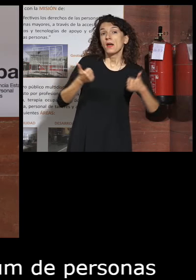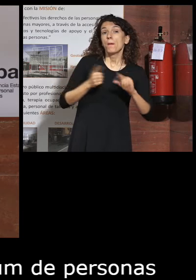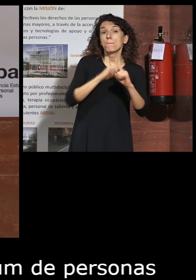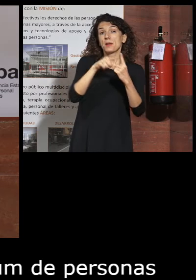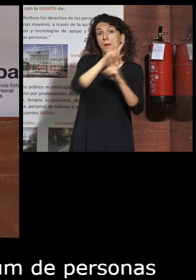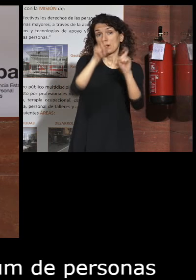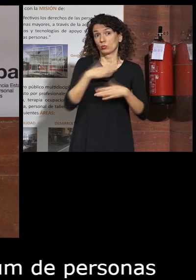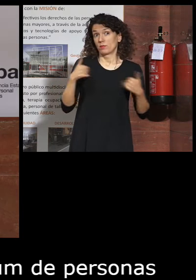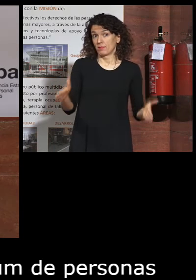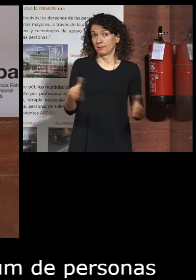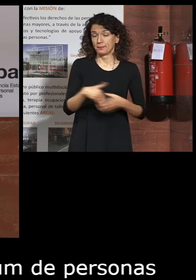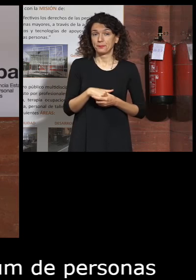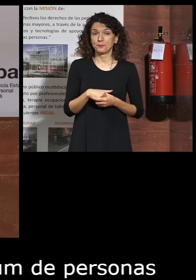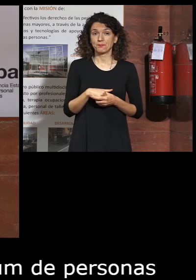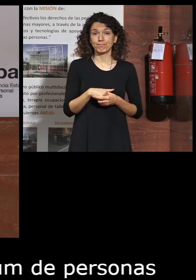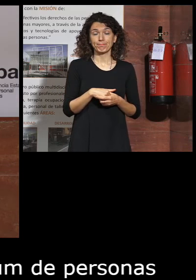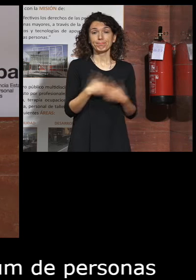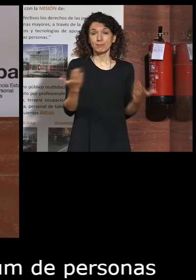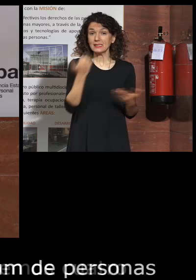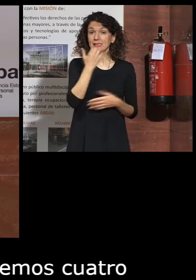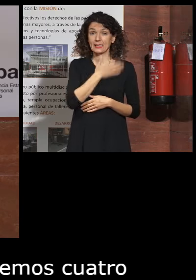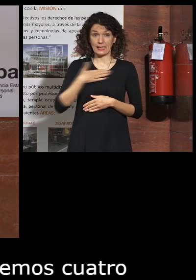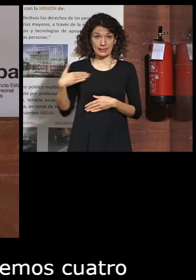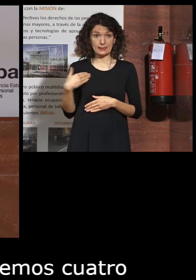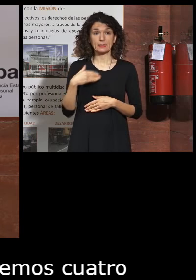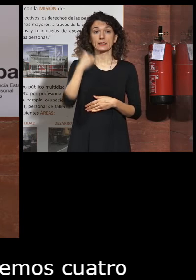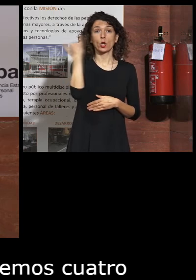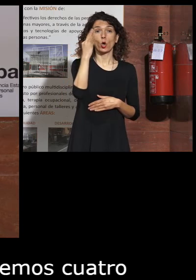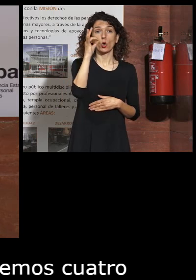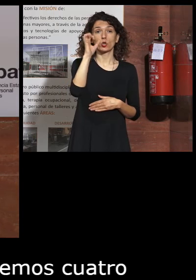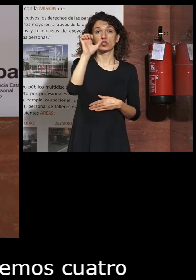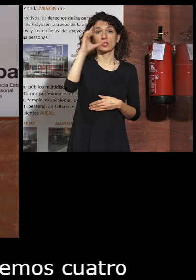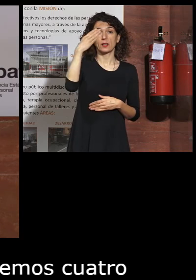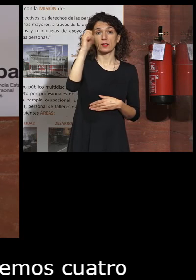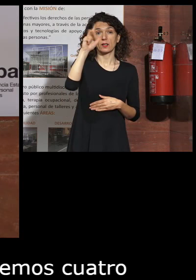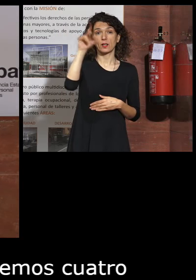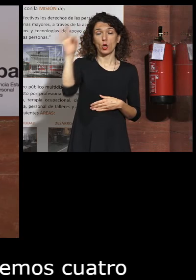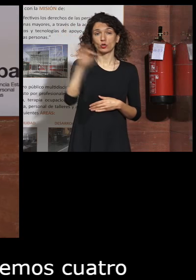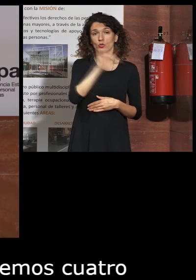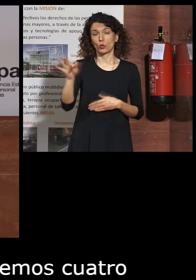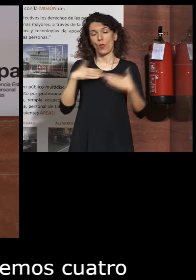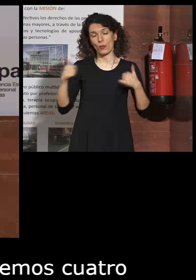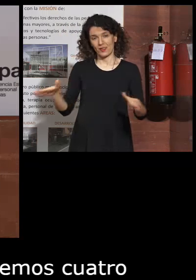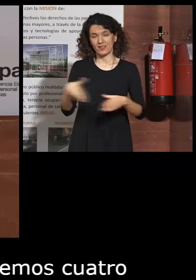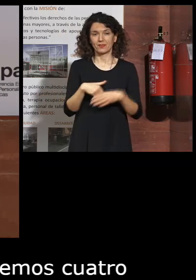primera pregunta si acaso José Carlos pues José Carlos la palabra es tuya gracias